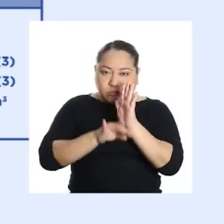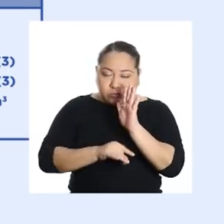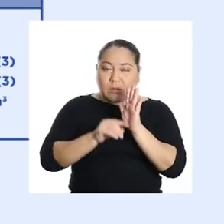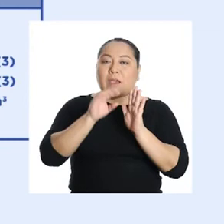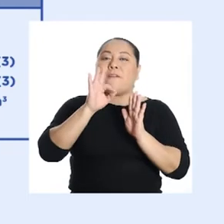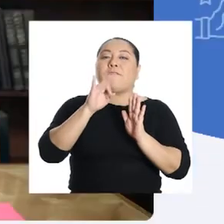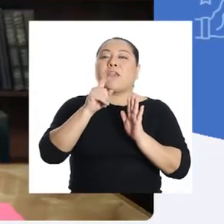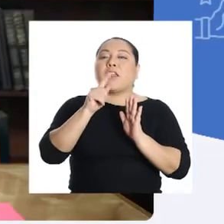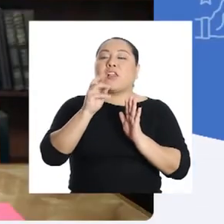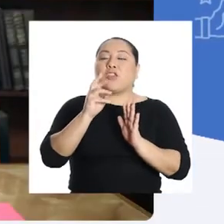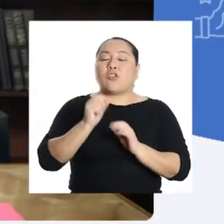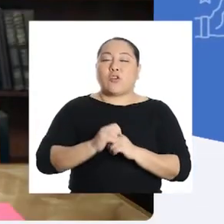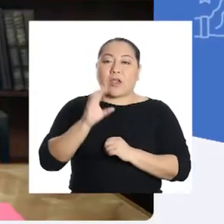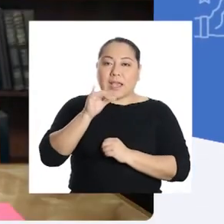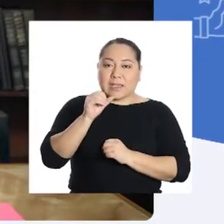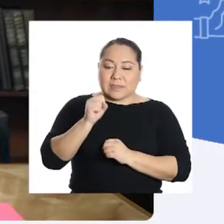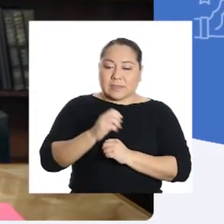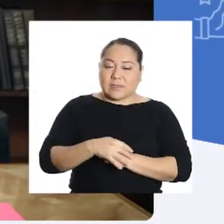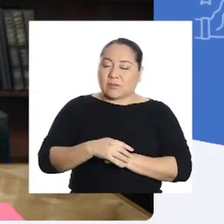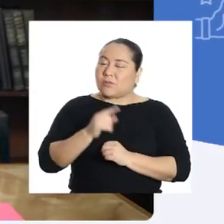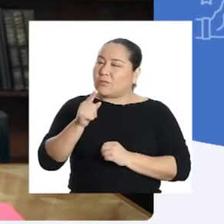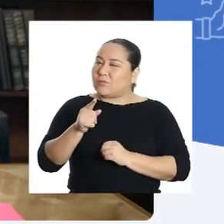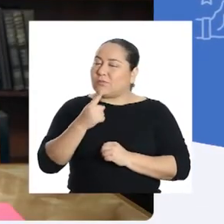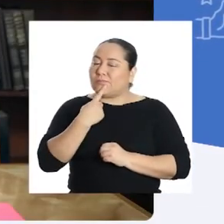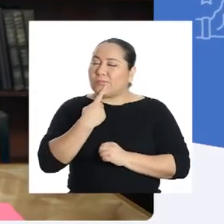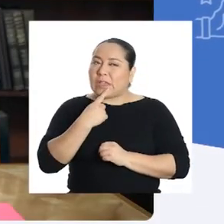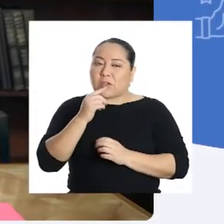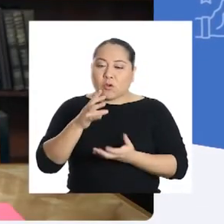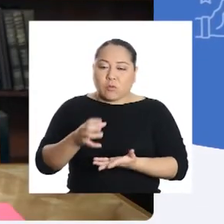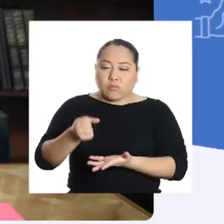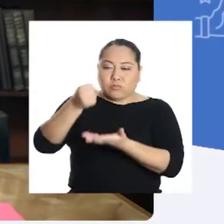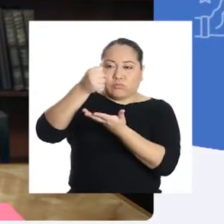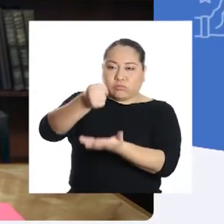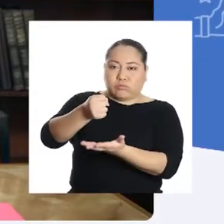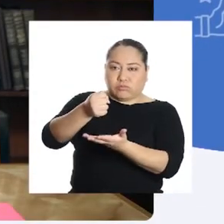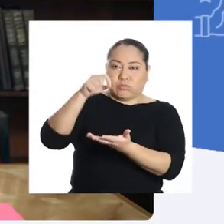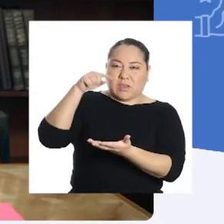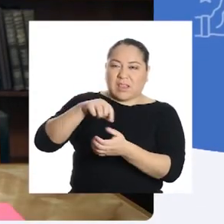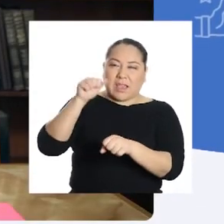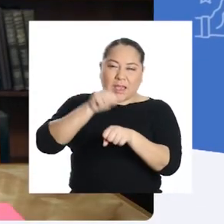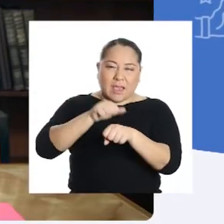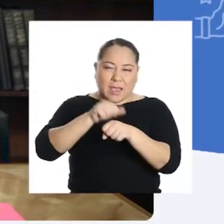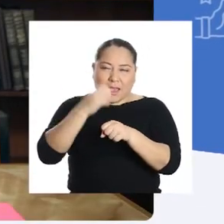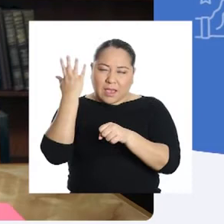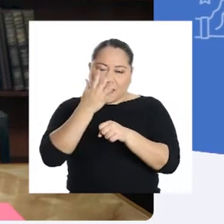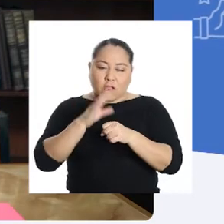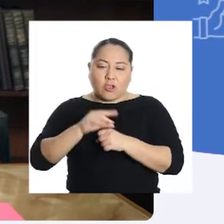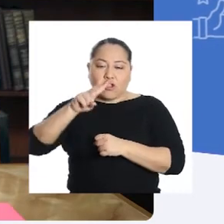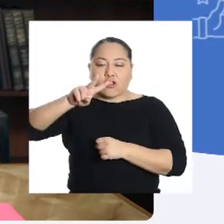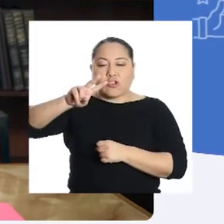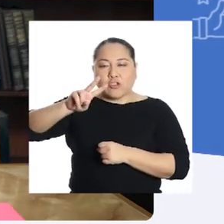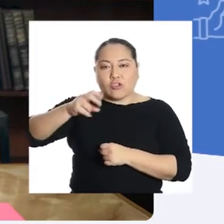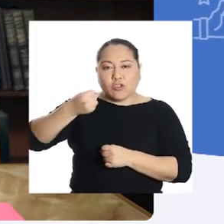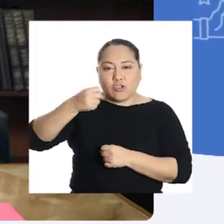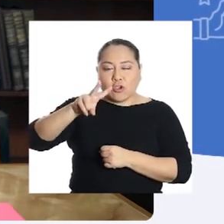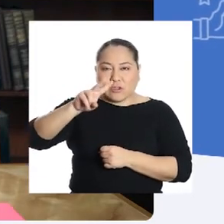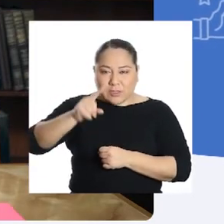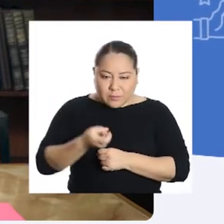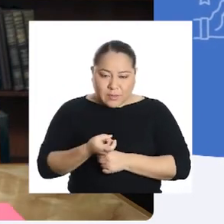casero. Yamile, si tengo una bolsa de carbón con 12,000 centímetros cúbicos,